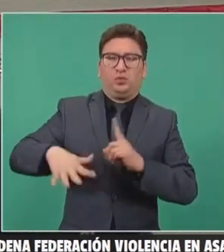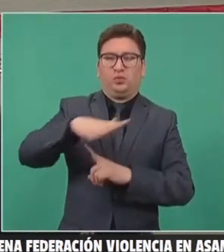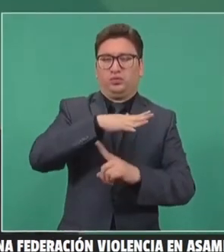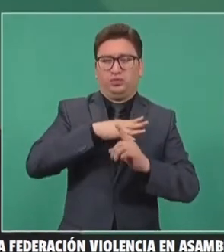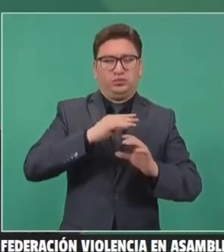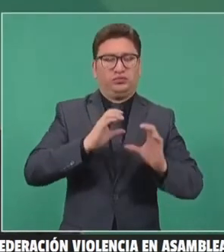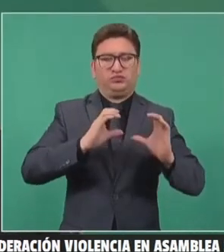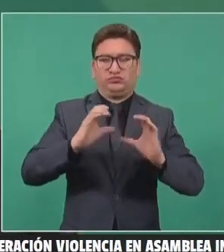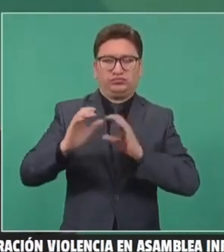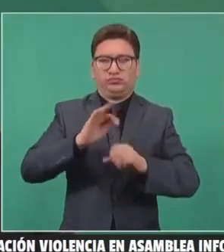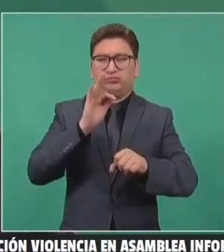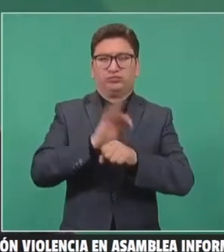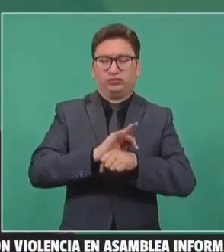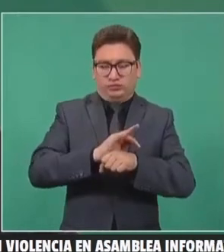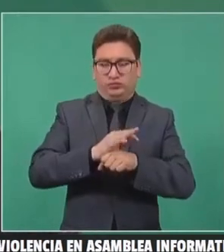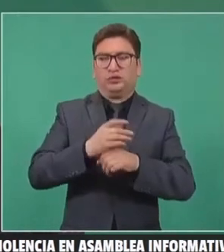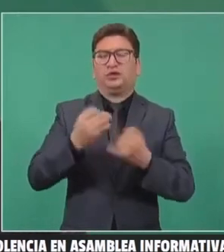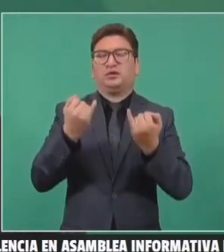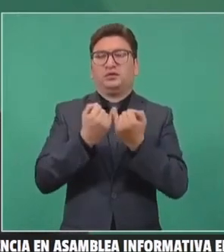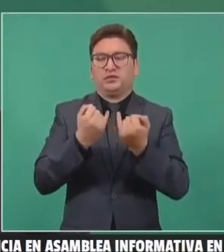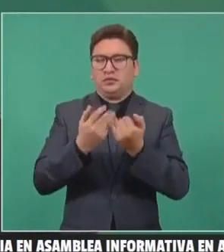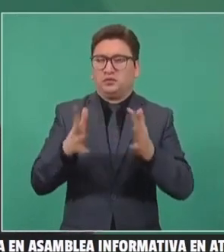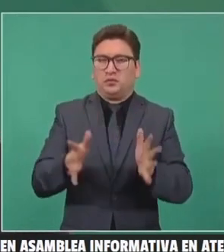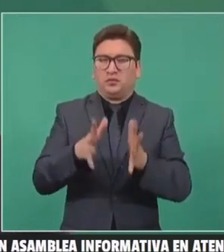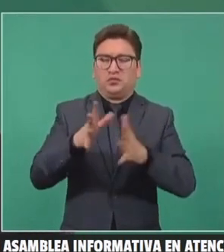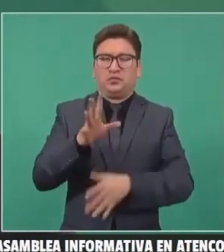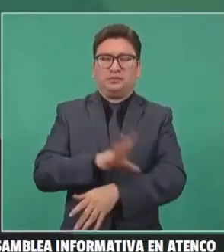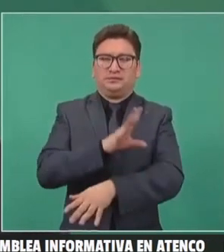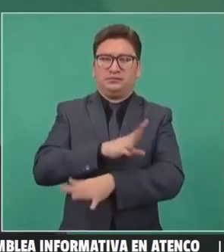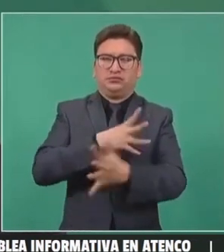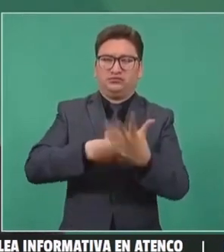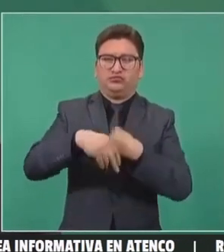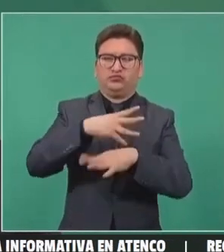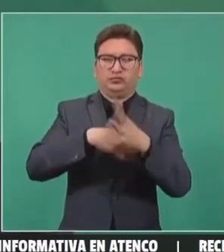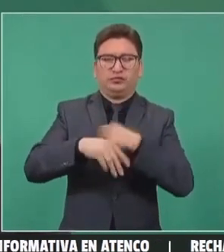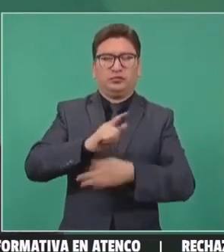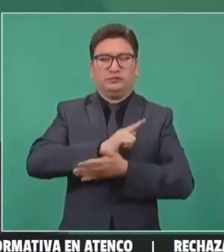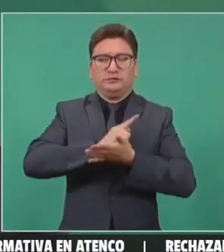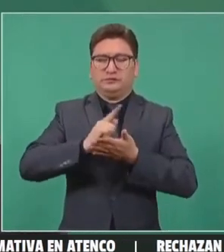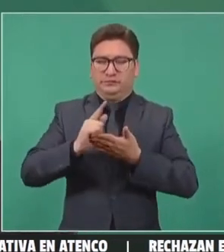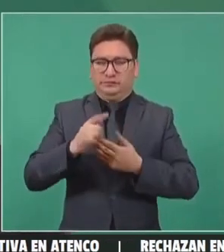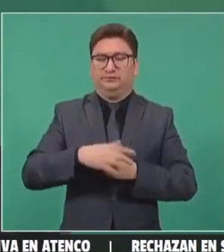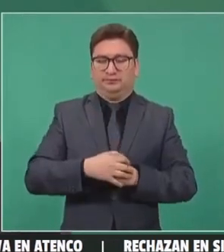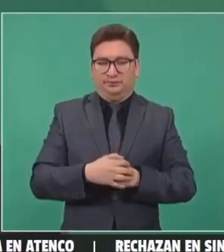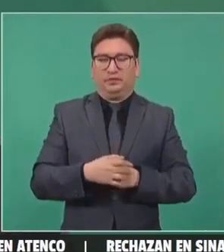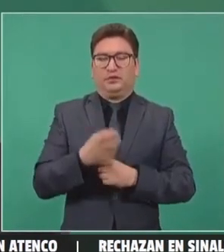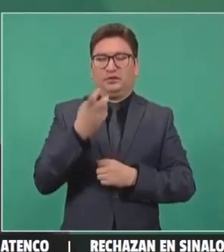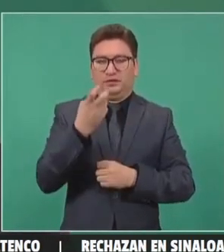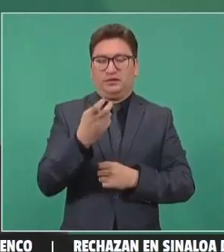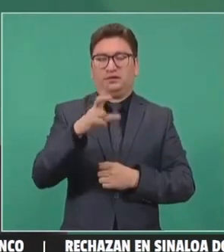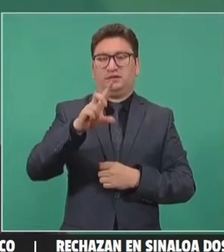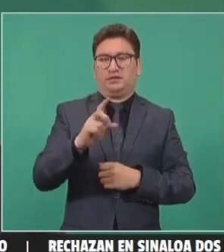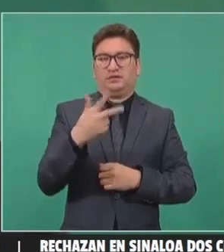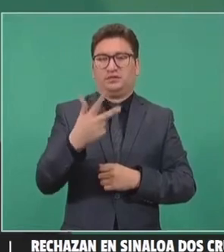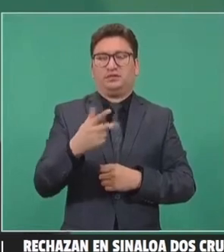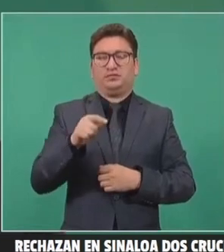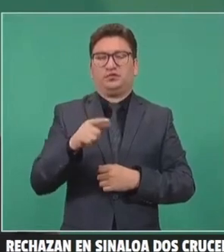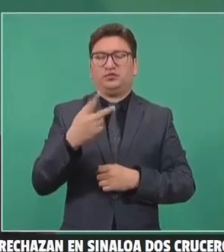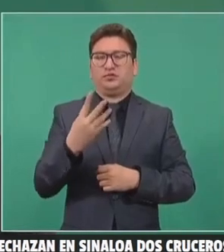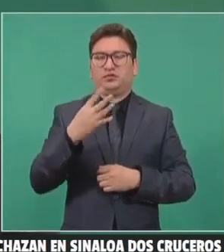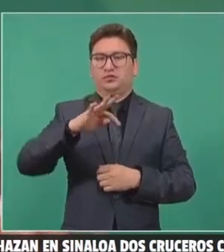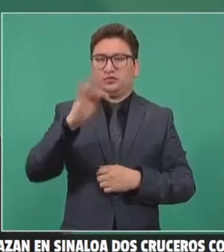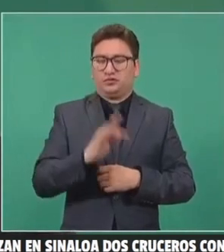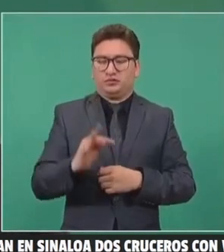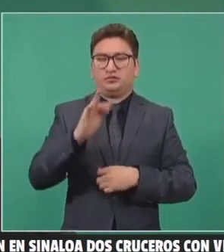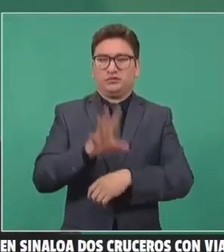energías limpias y renovables. Como parte de este esfuerzo, el 38.4 por ciento de la electricidad de la